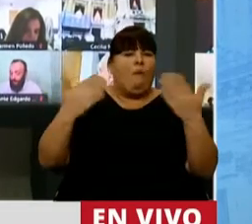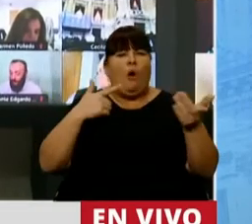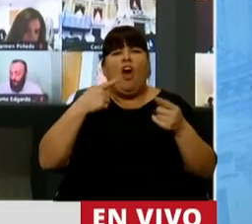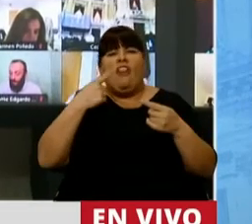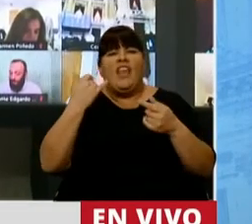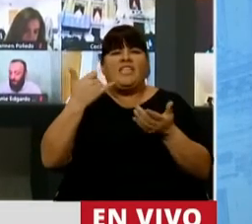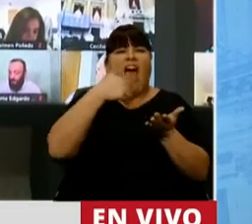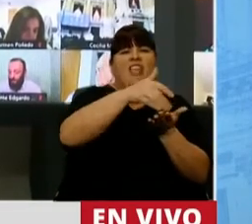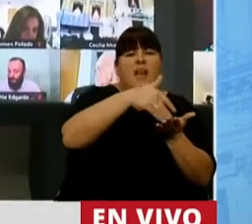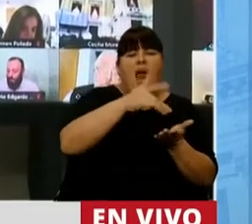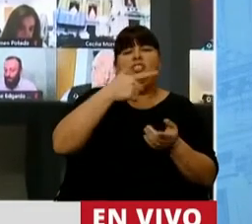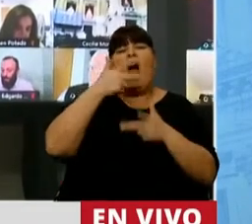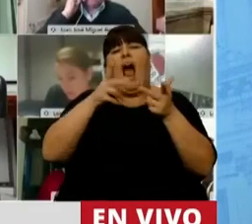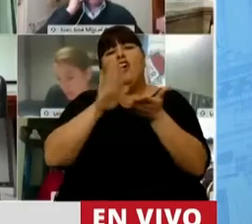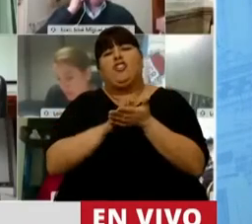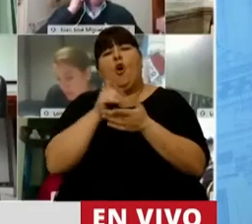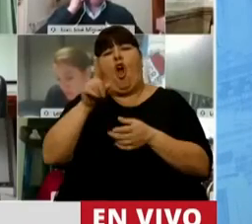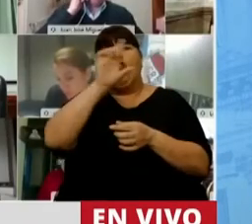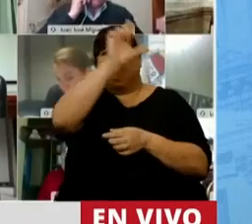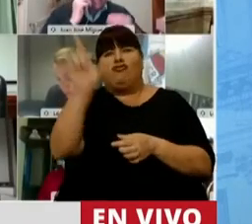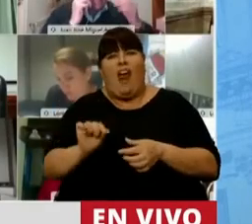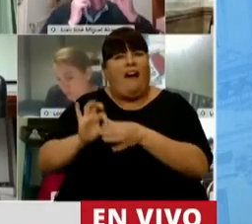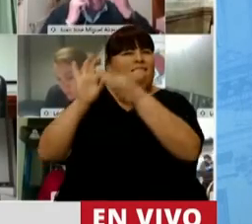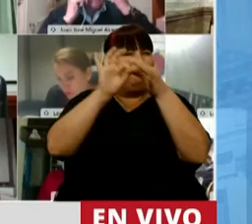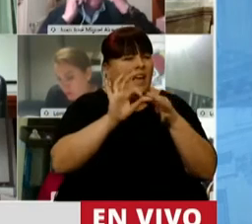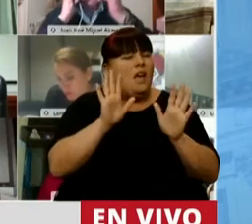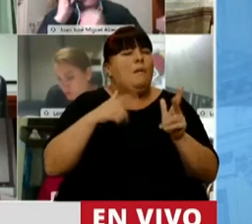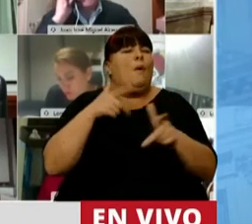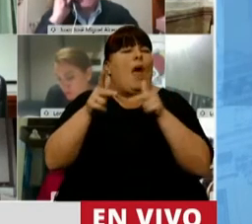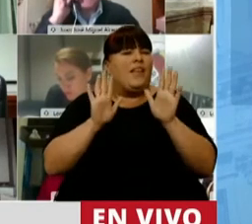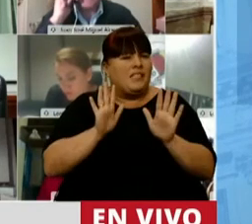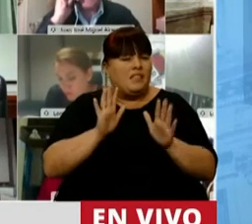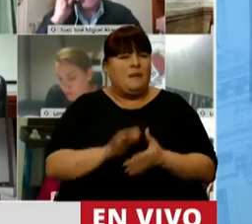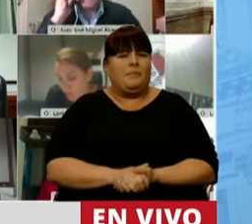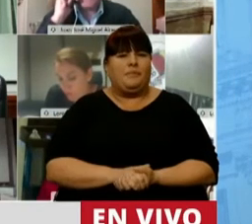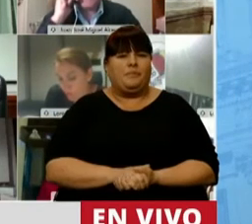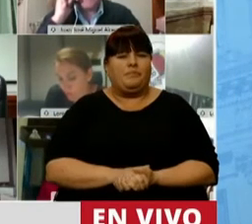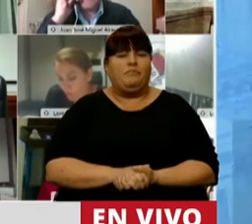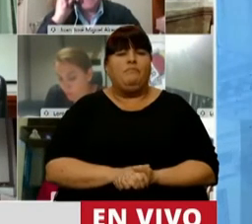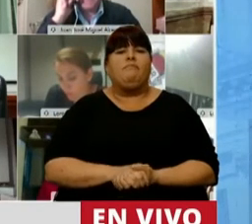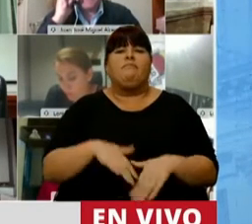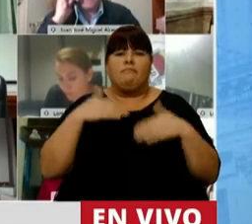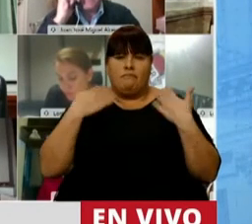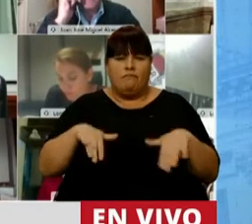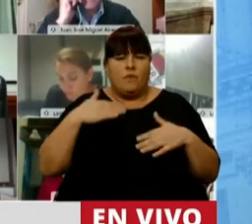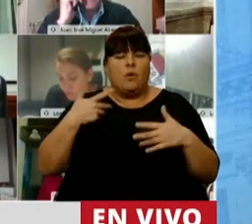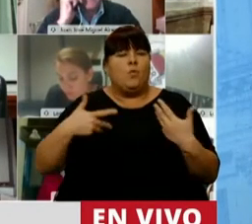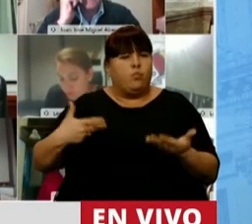habla de discriminación, se habla contra el federalismo, pero yo quiero expresar que hay una gran